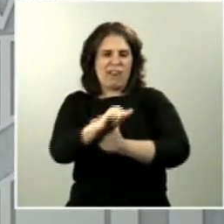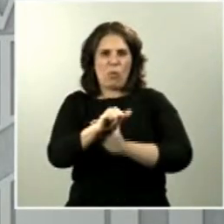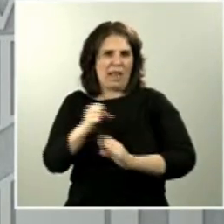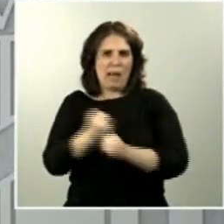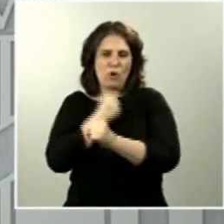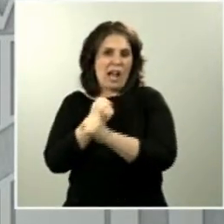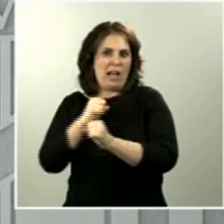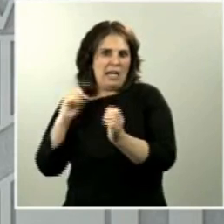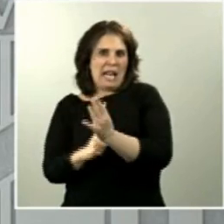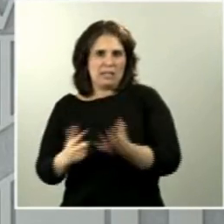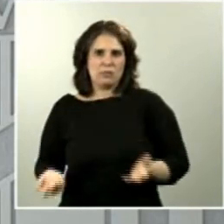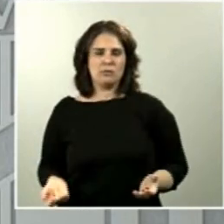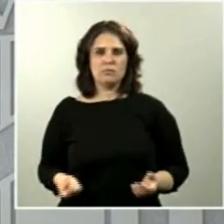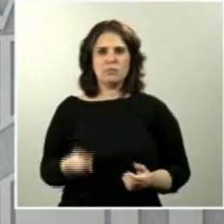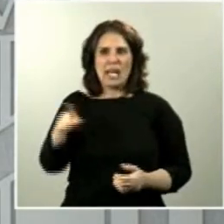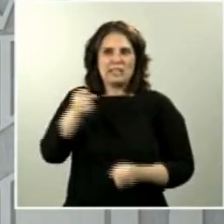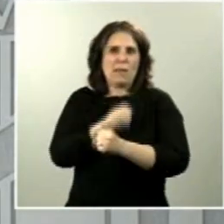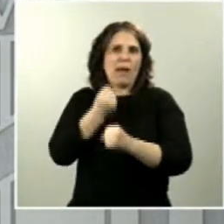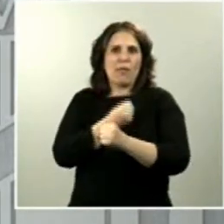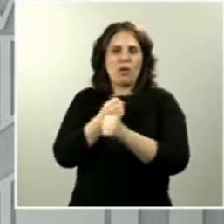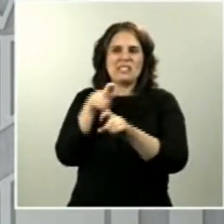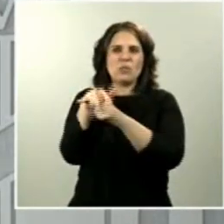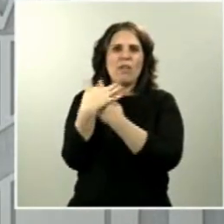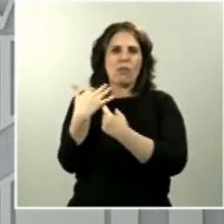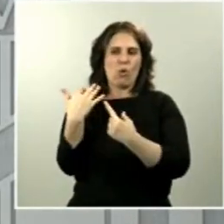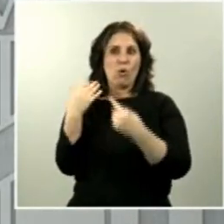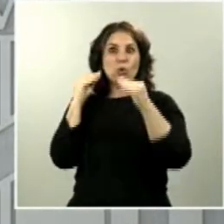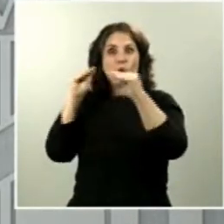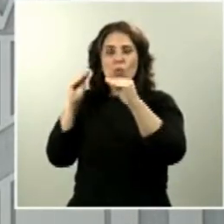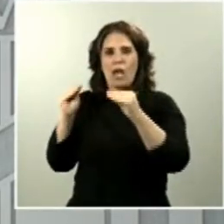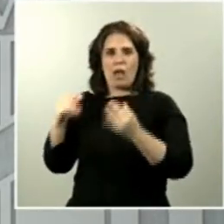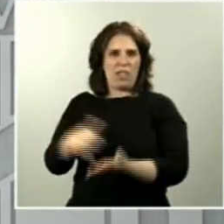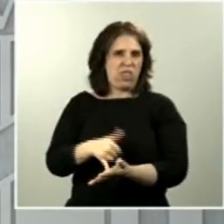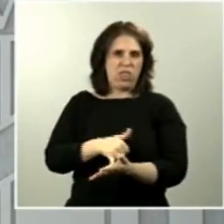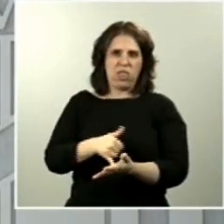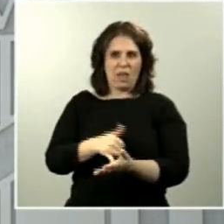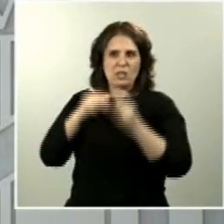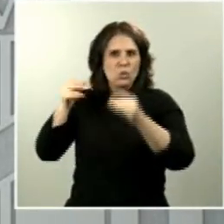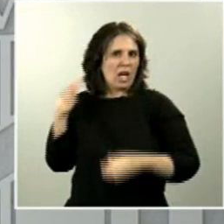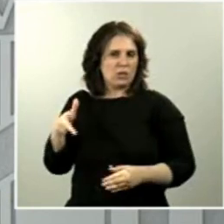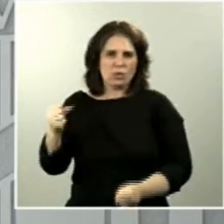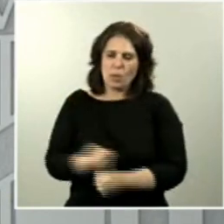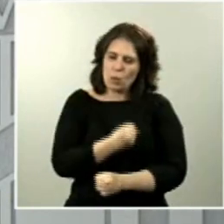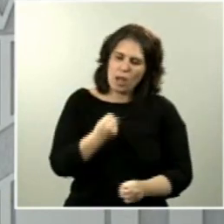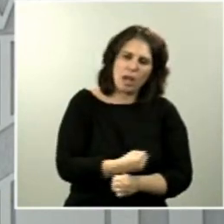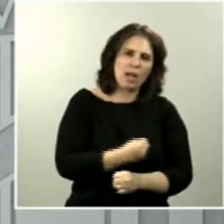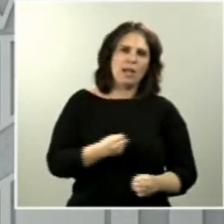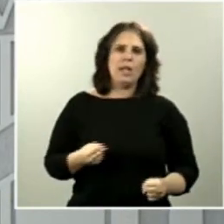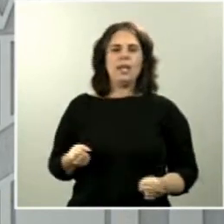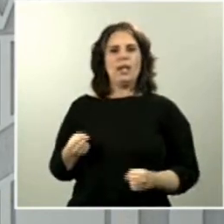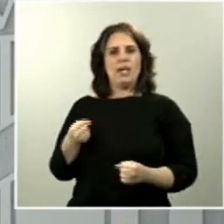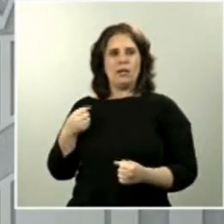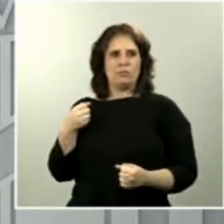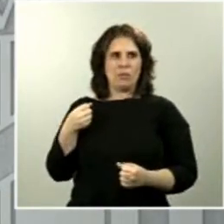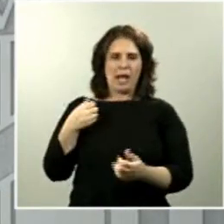los trabajadores se encuentran en una situación de desventaja respecto a sus derechos laborales y respecto a las garantías que tienen que